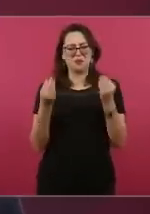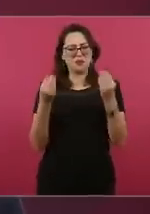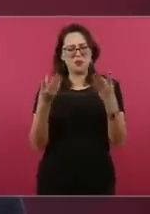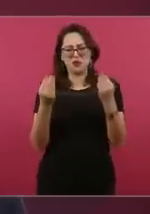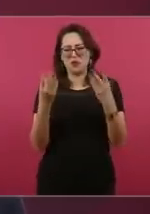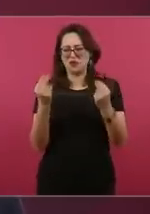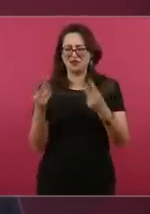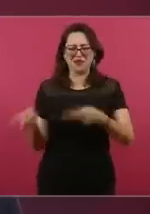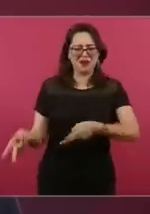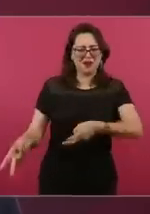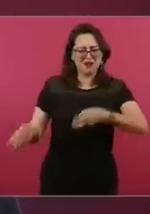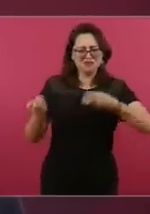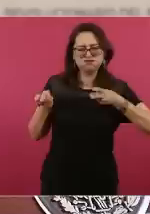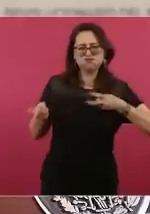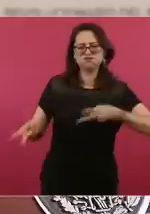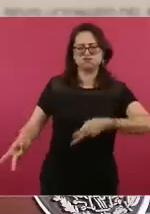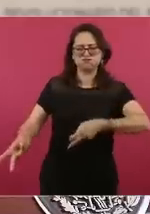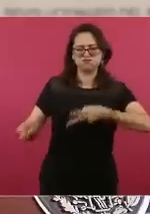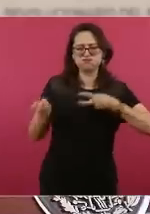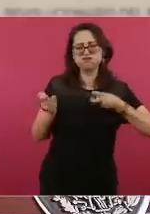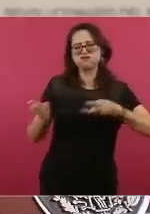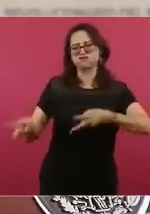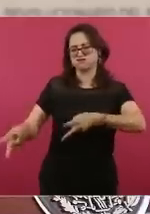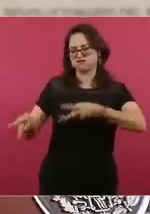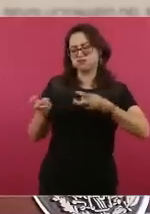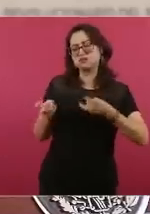en Florida